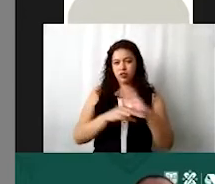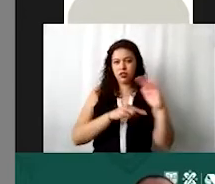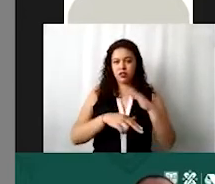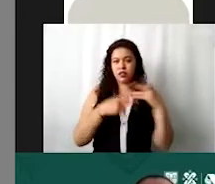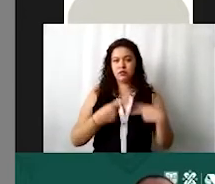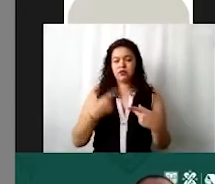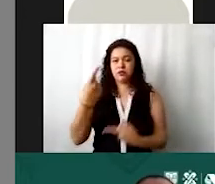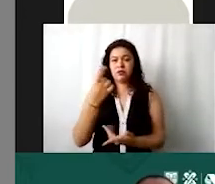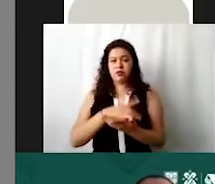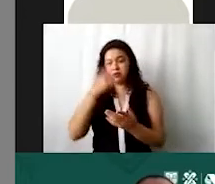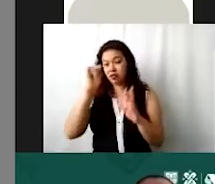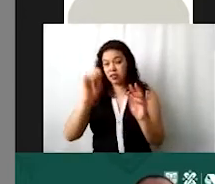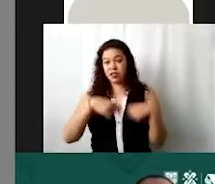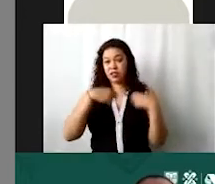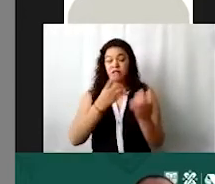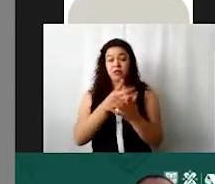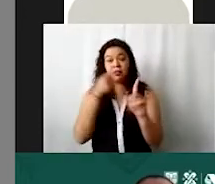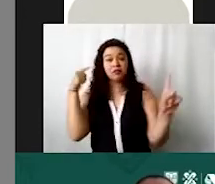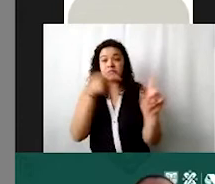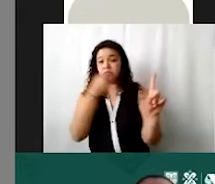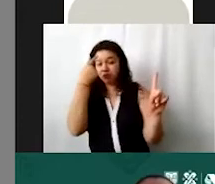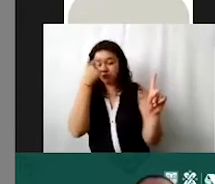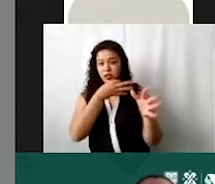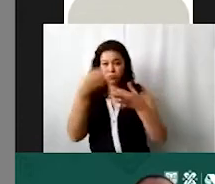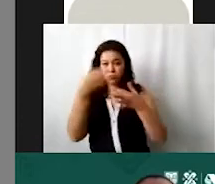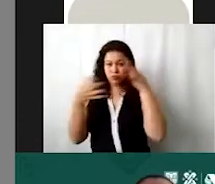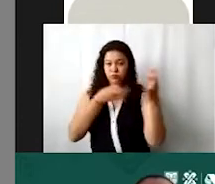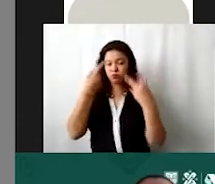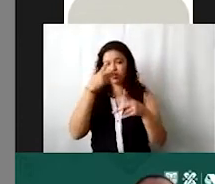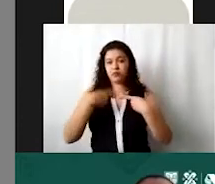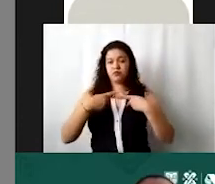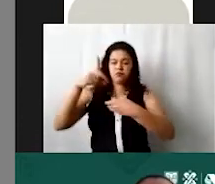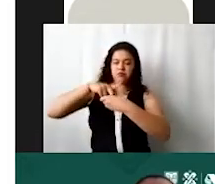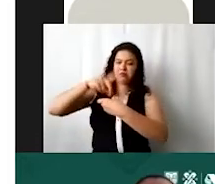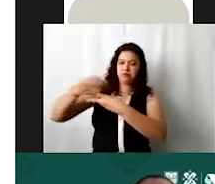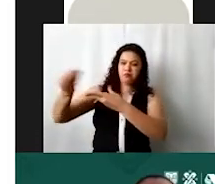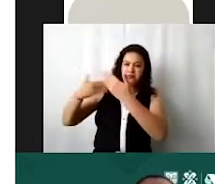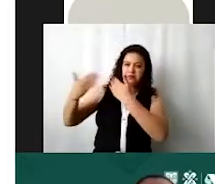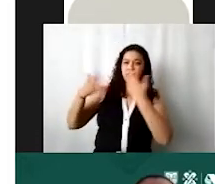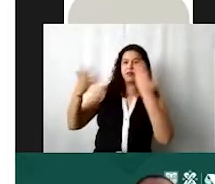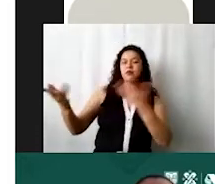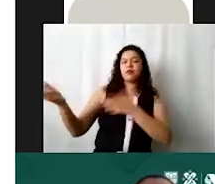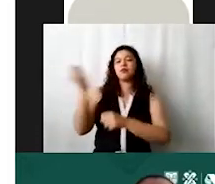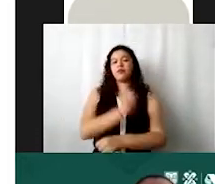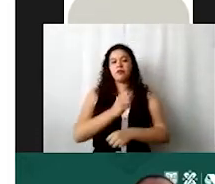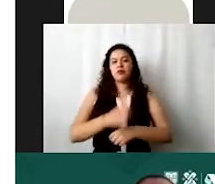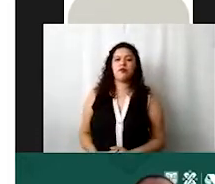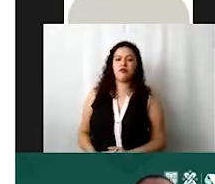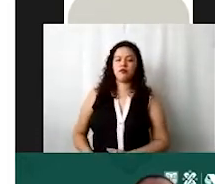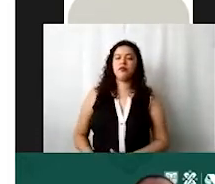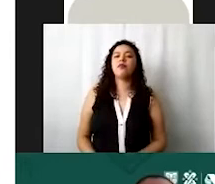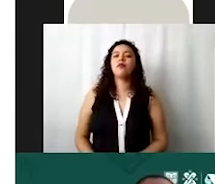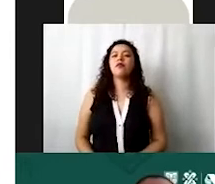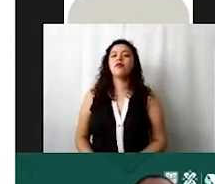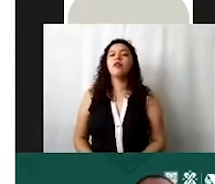persona porque solamente se dedica a hacer campañas de publicidad para donativos entonces vamos a asignarla ahí y tenemos aquí